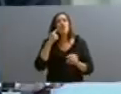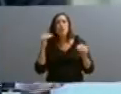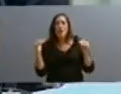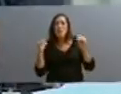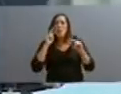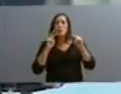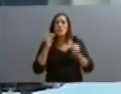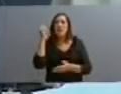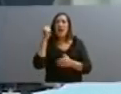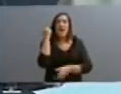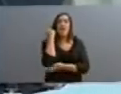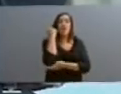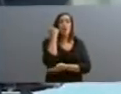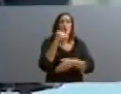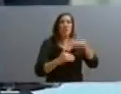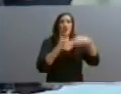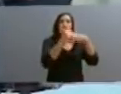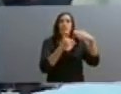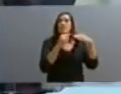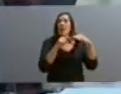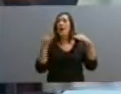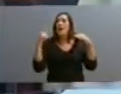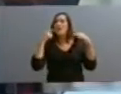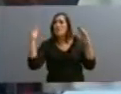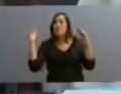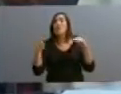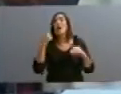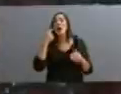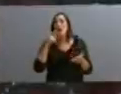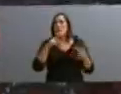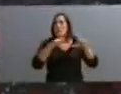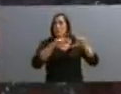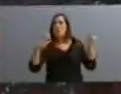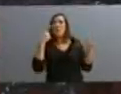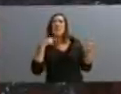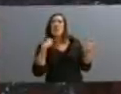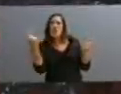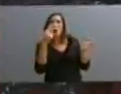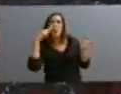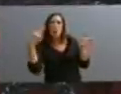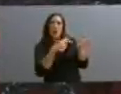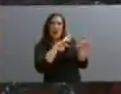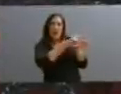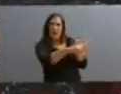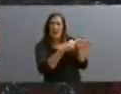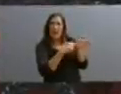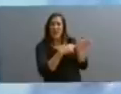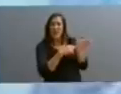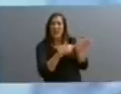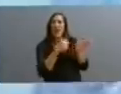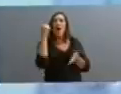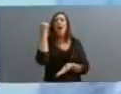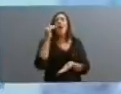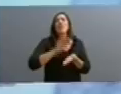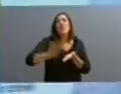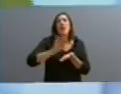quiero que ustedes vean este gráfico, hecho por el Banco Central. Estas son todas las deudas. dictadura